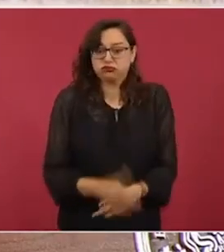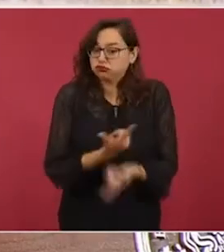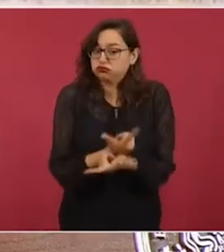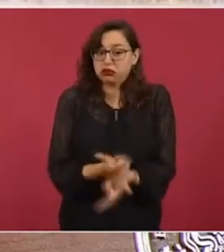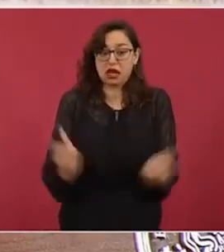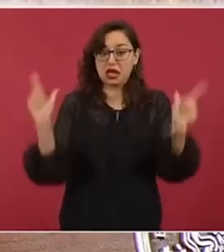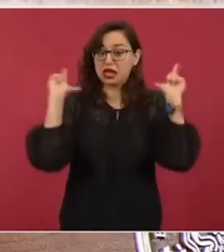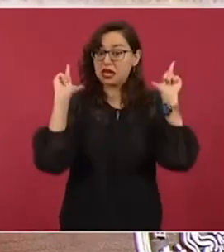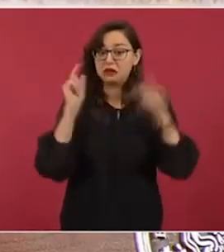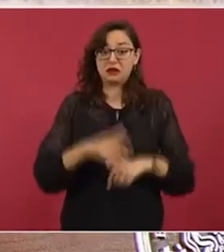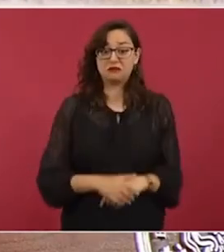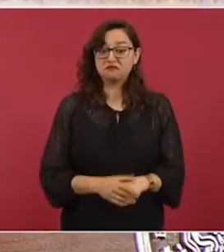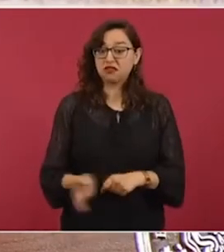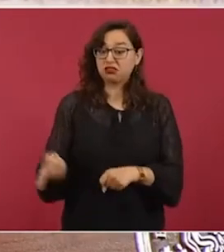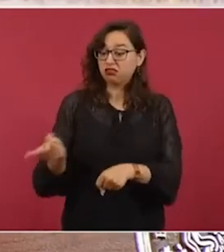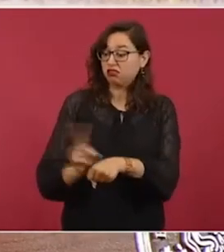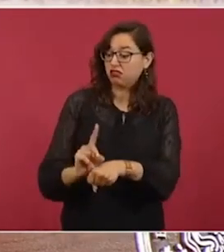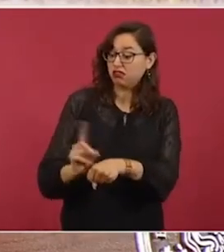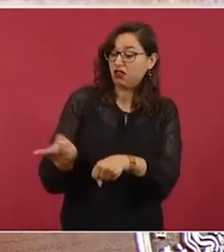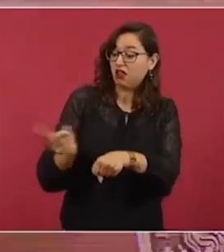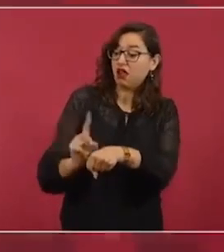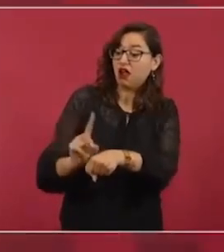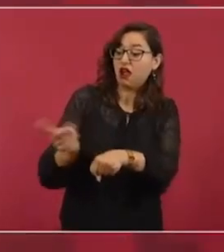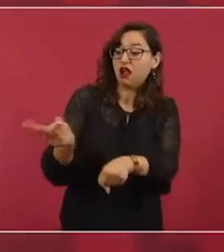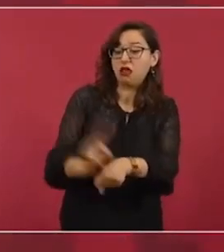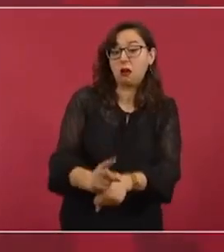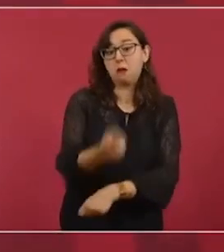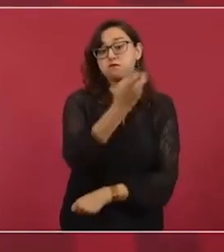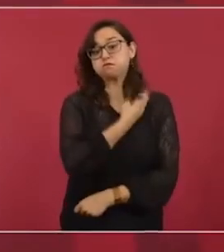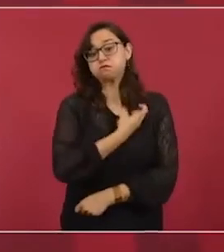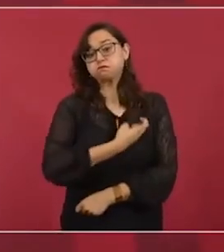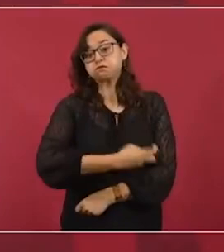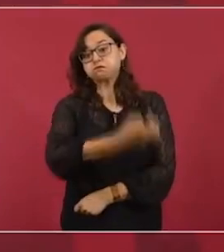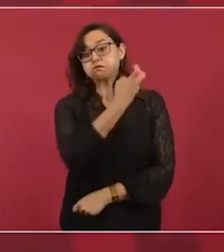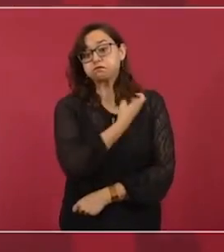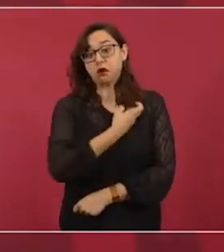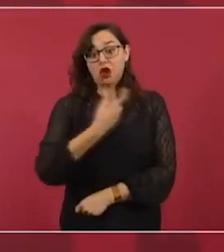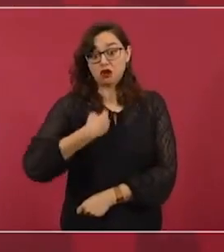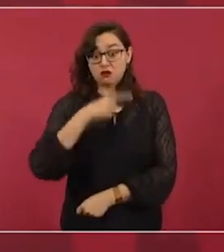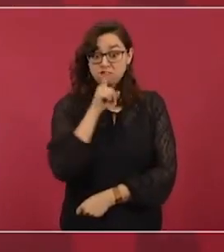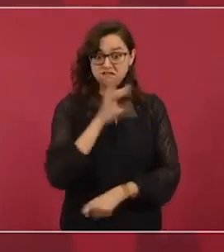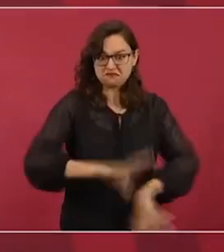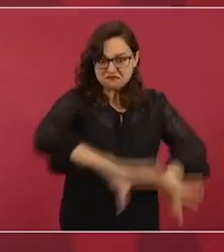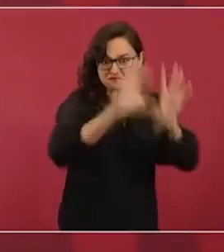un día sí y el otro también y yo no los insulto,